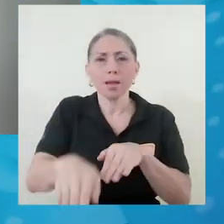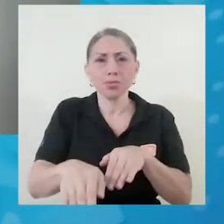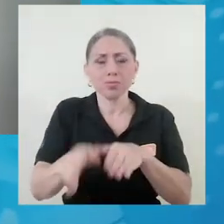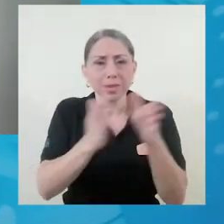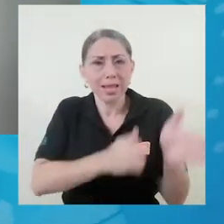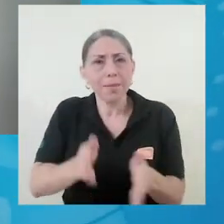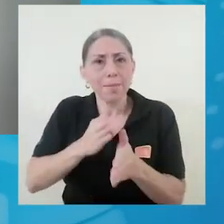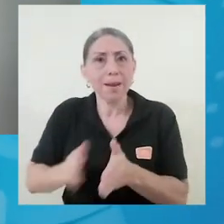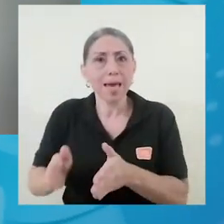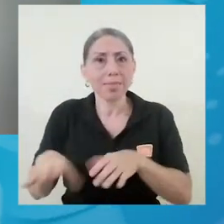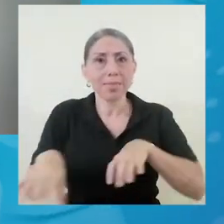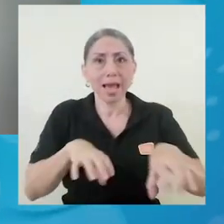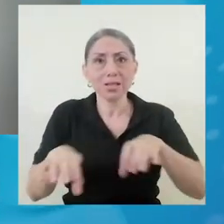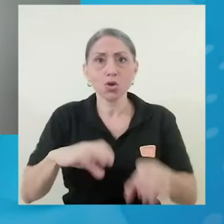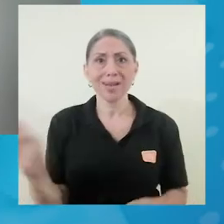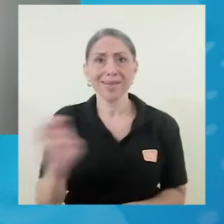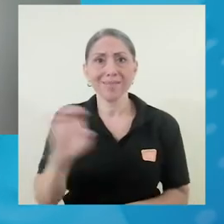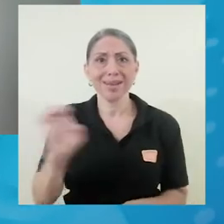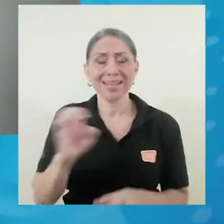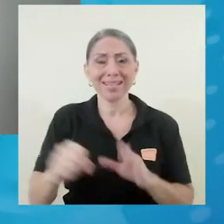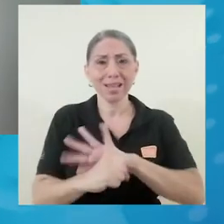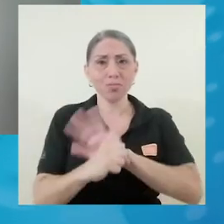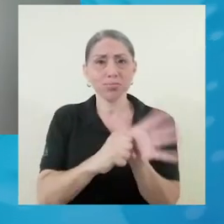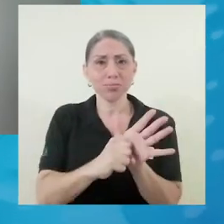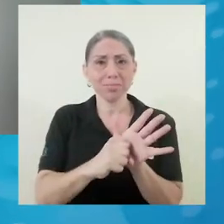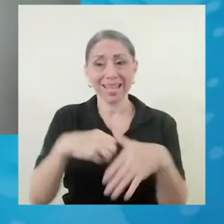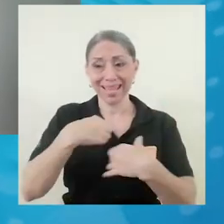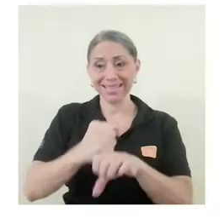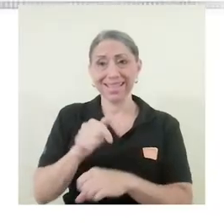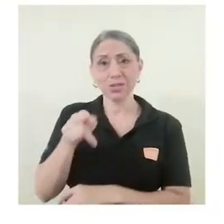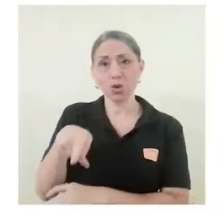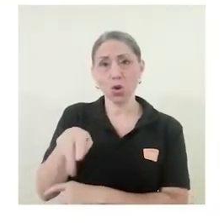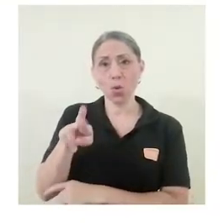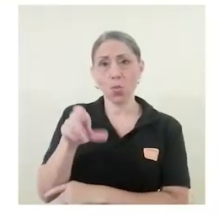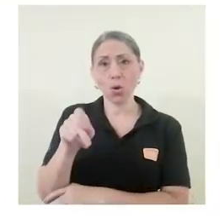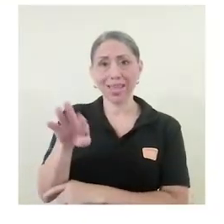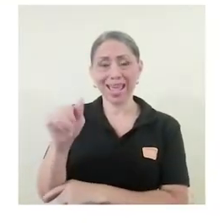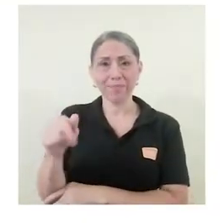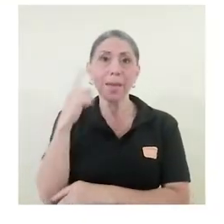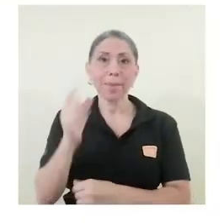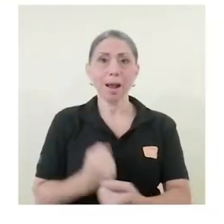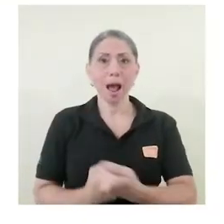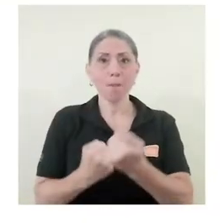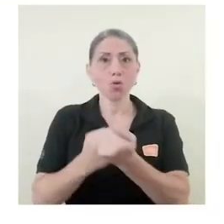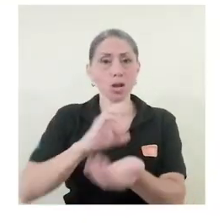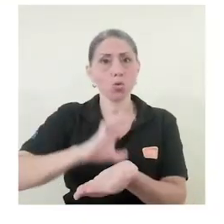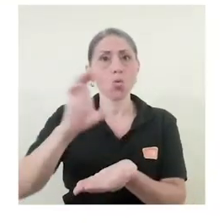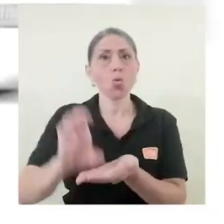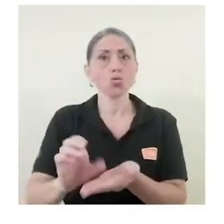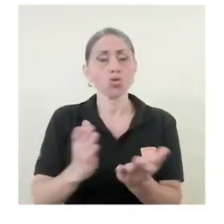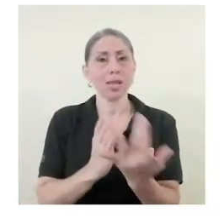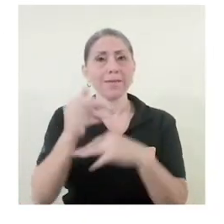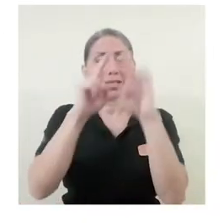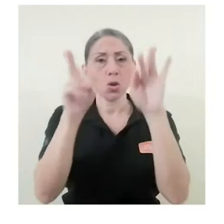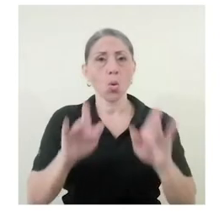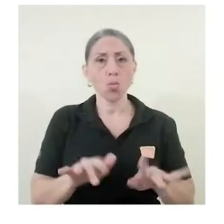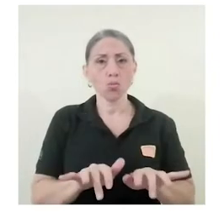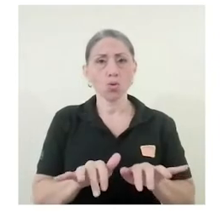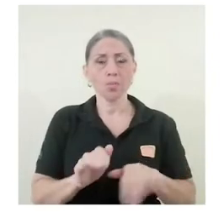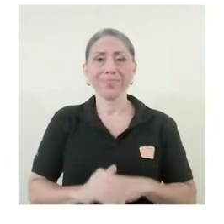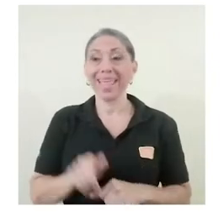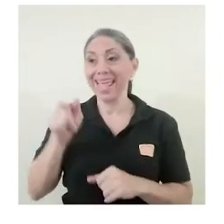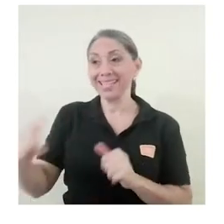plan de acción emergente COVID-19 que se desarrolló en Protea para apoyar la virtualización de los cursos. Este